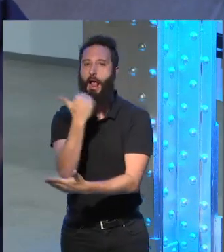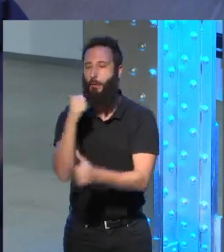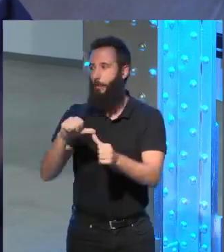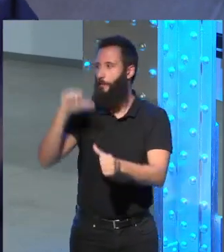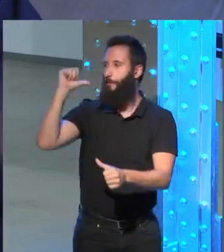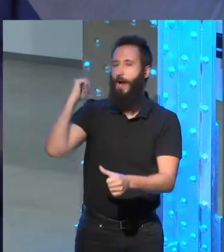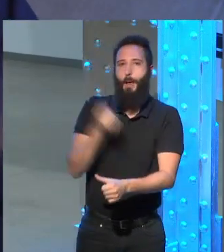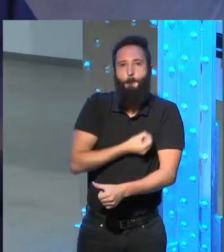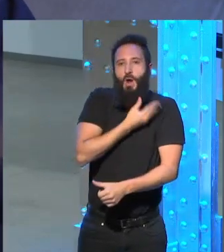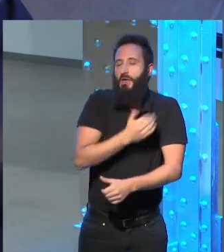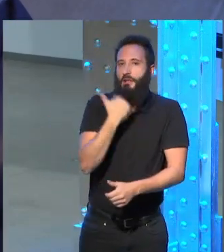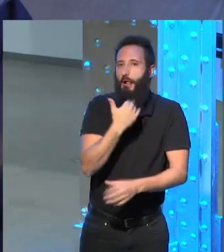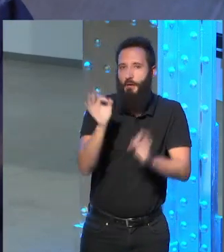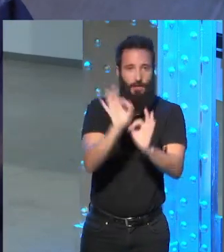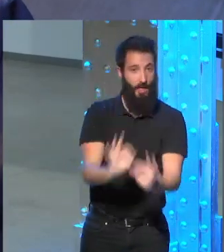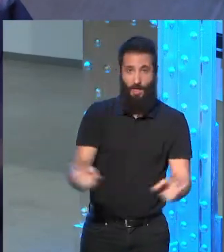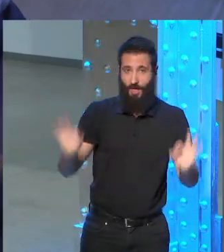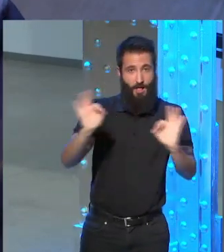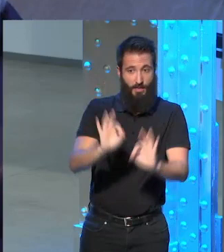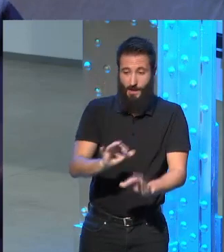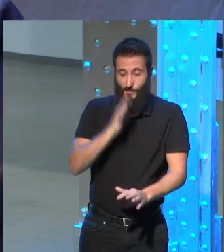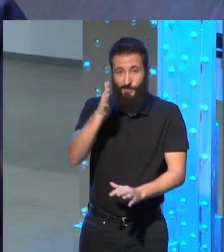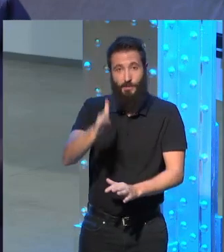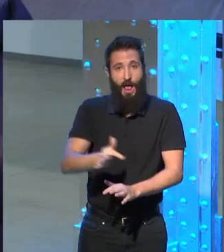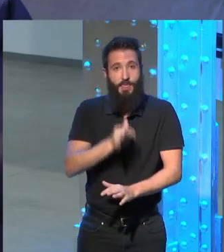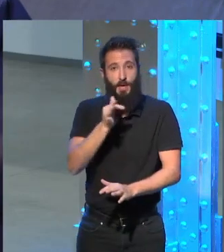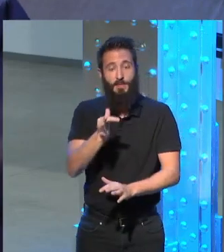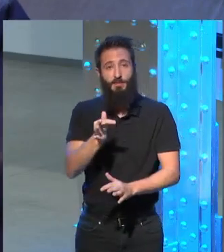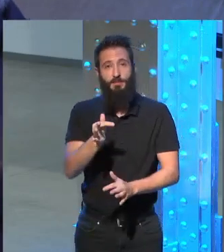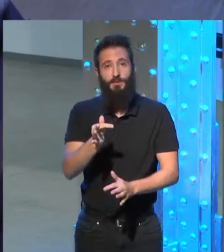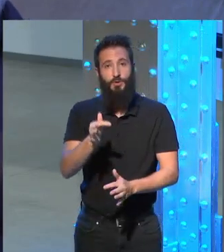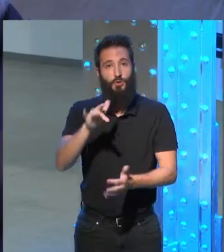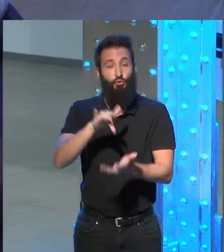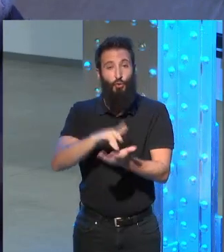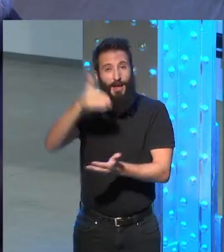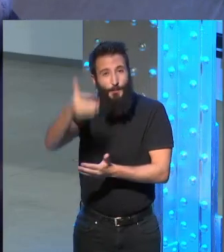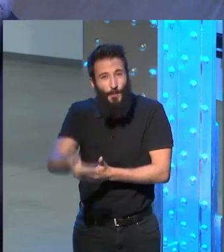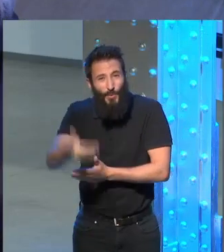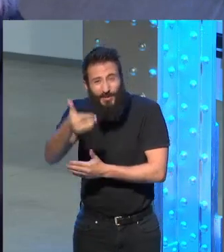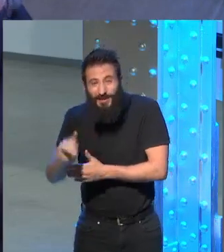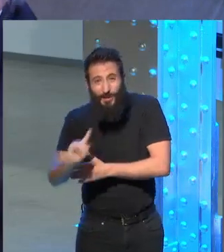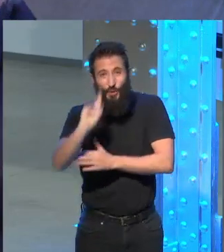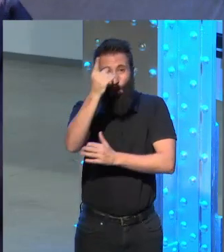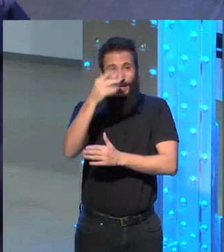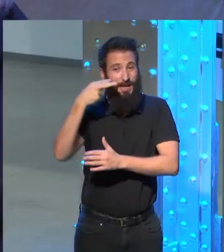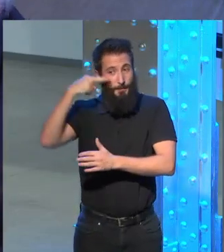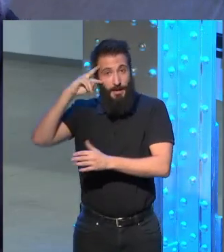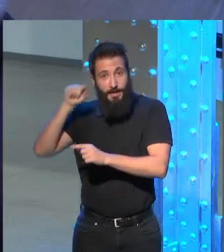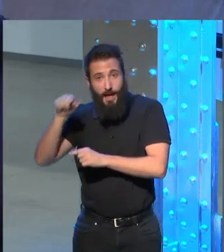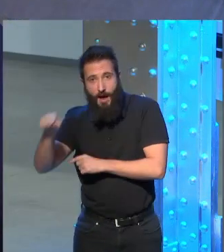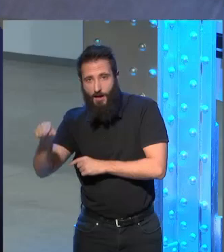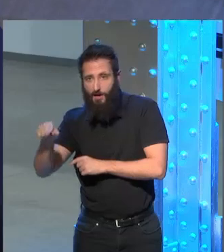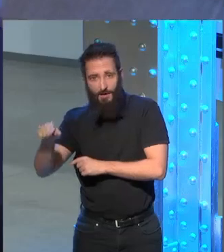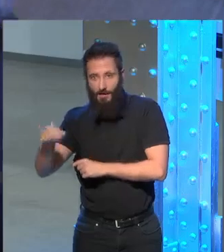vocación y que además lo más importante que me enseñó esa experiencia fue que